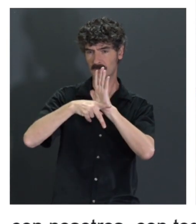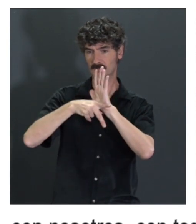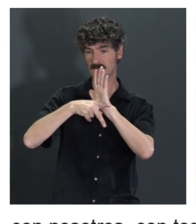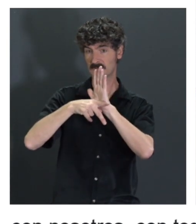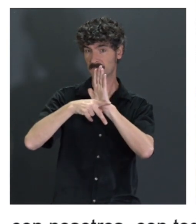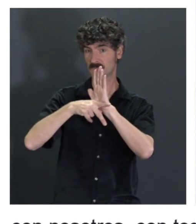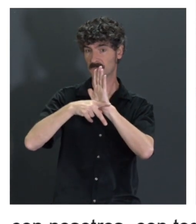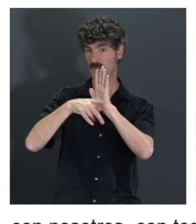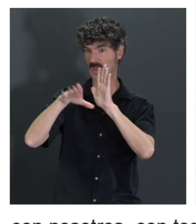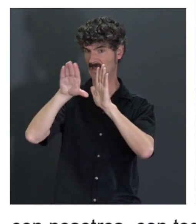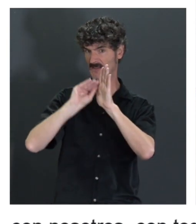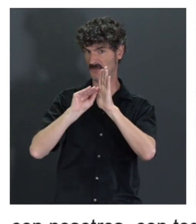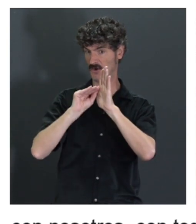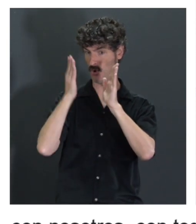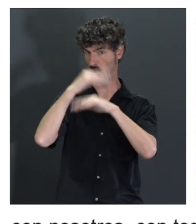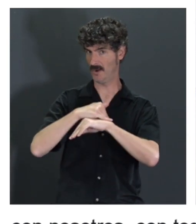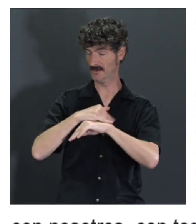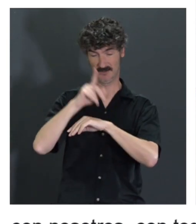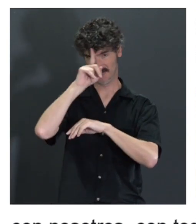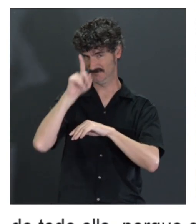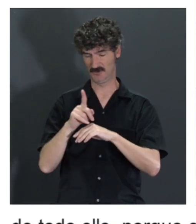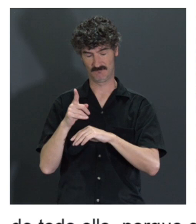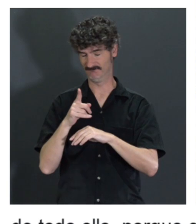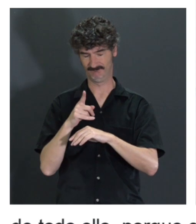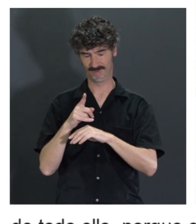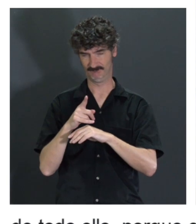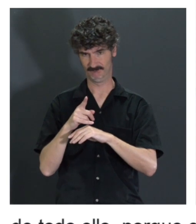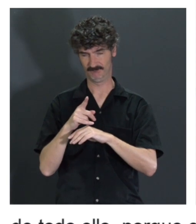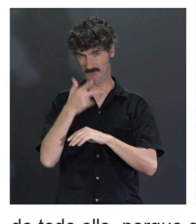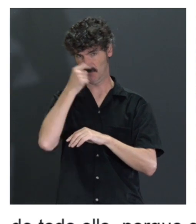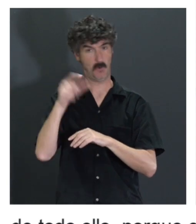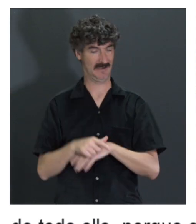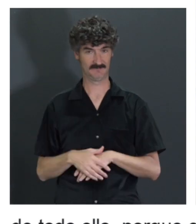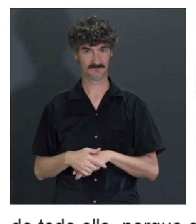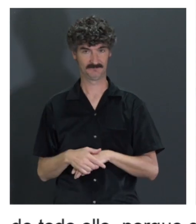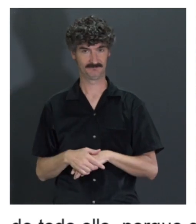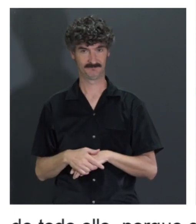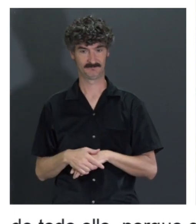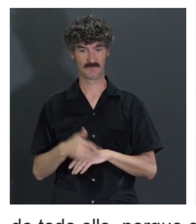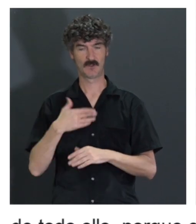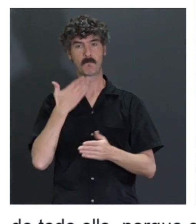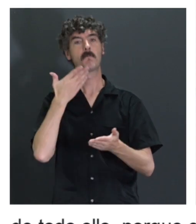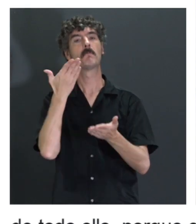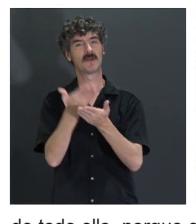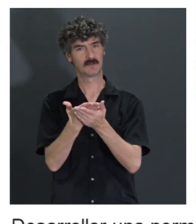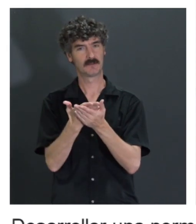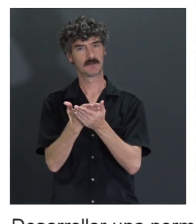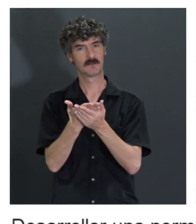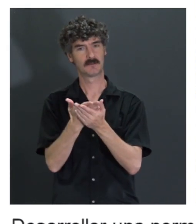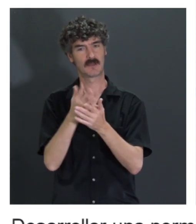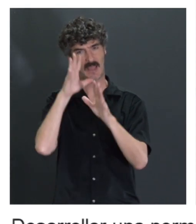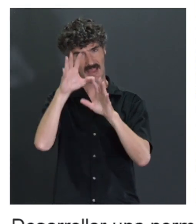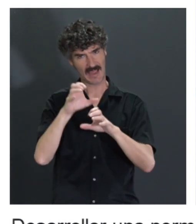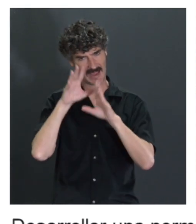entender las implicaciones de la tecnología no tiene sentido. Entonces, esa sería mi petición de cara